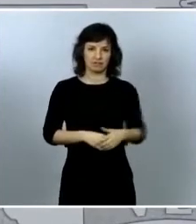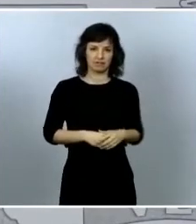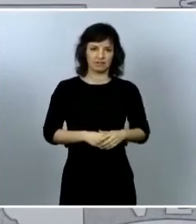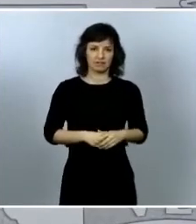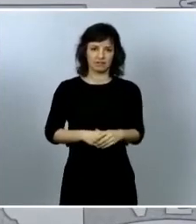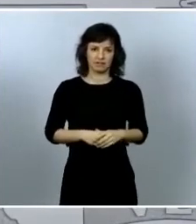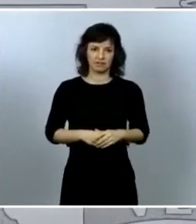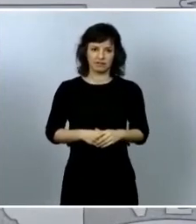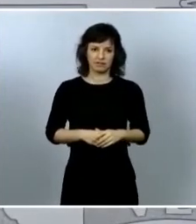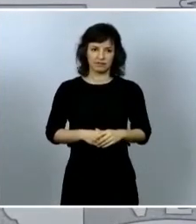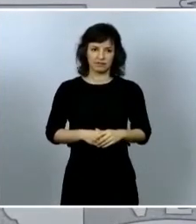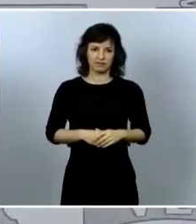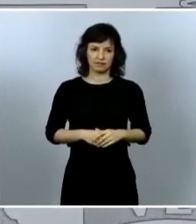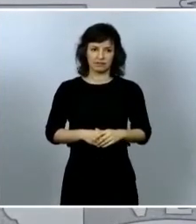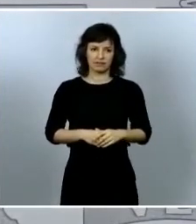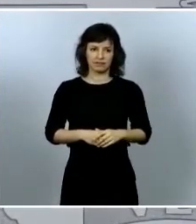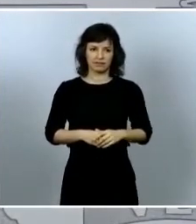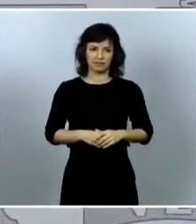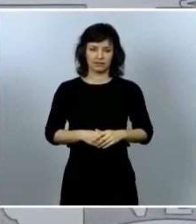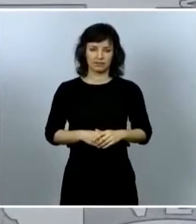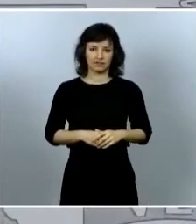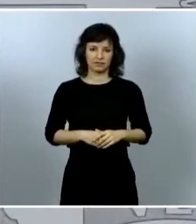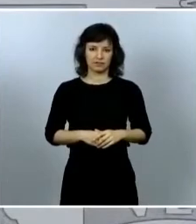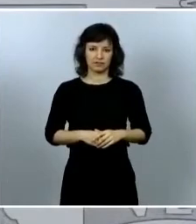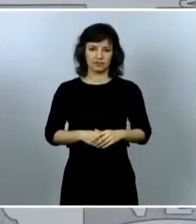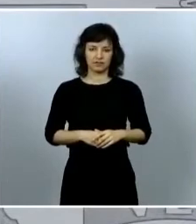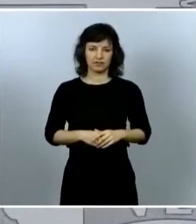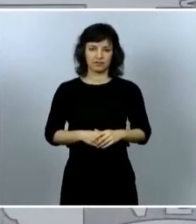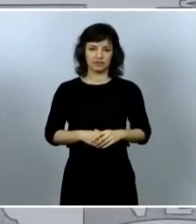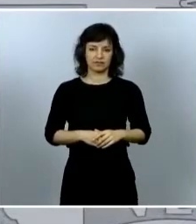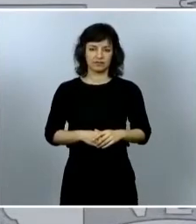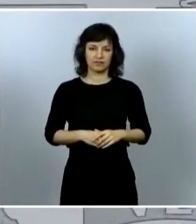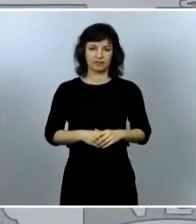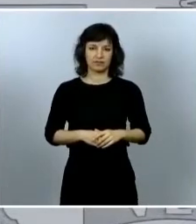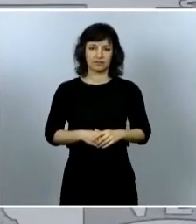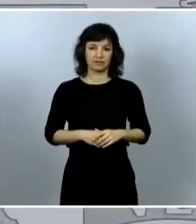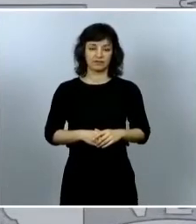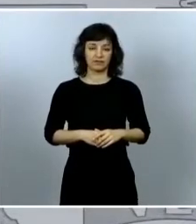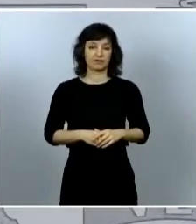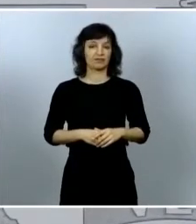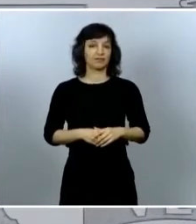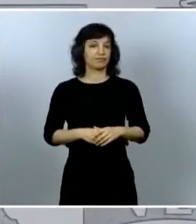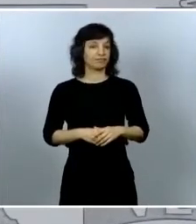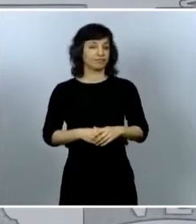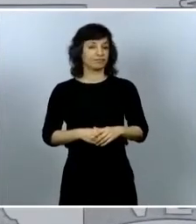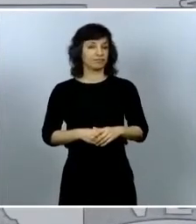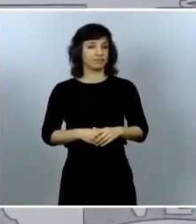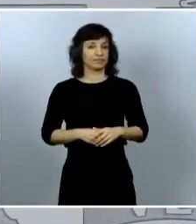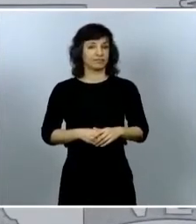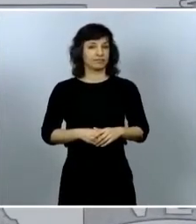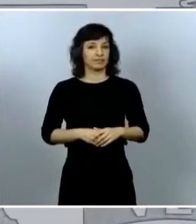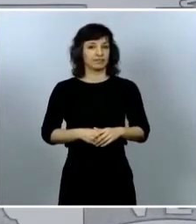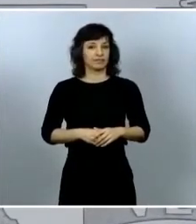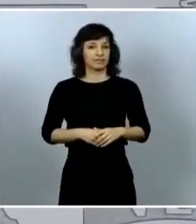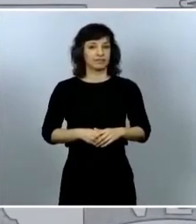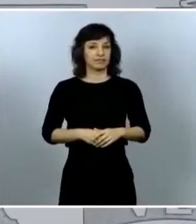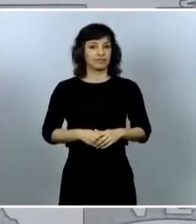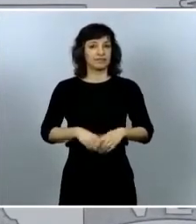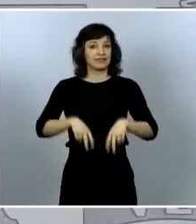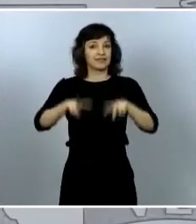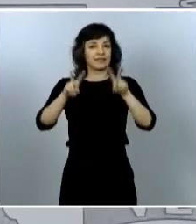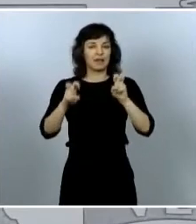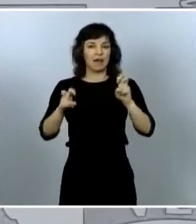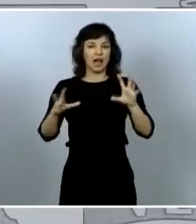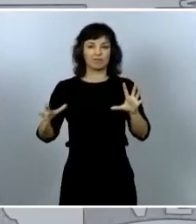tampoco podremos ignorar por más tiempo los enormes déficit que tenemos en materia de conciliación de racionalización